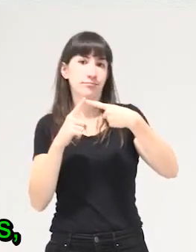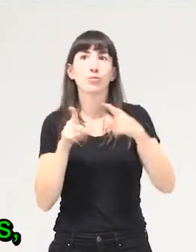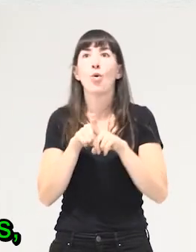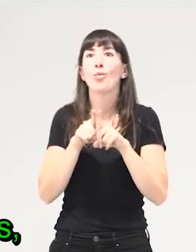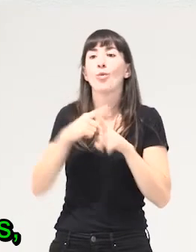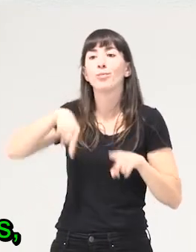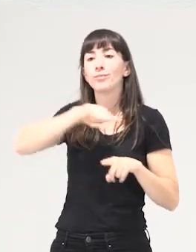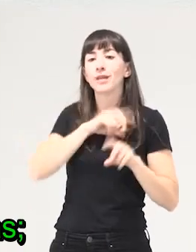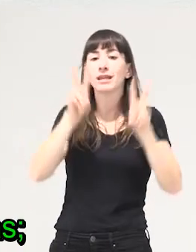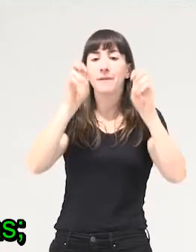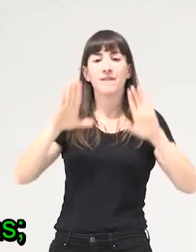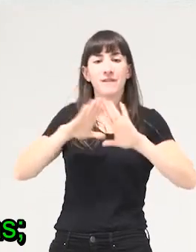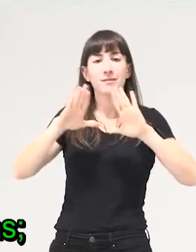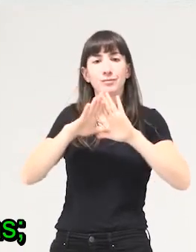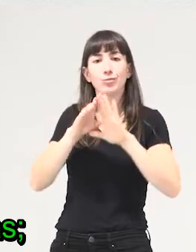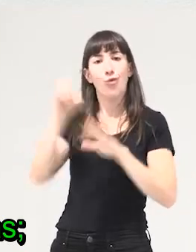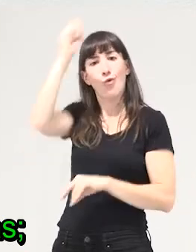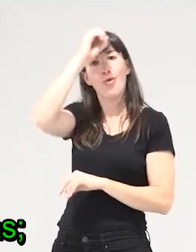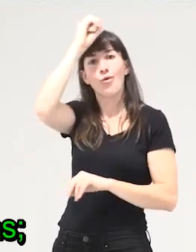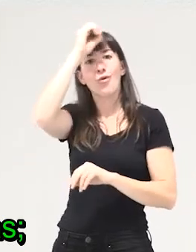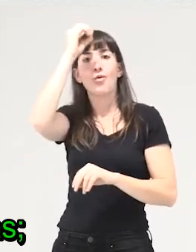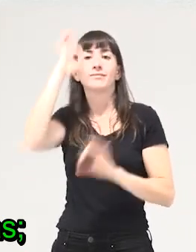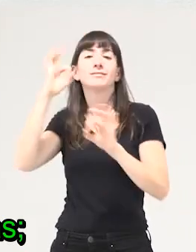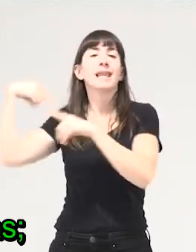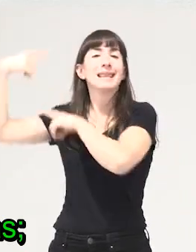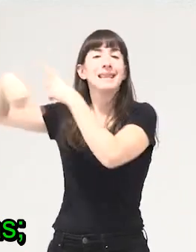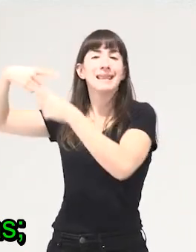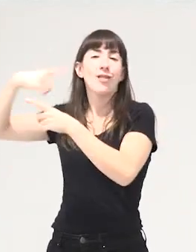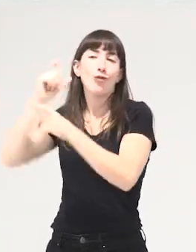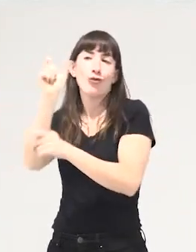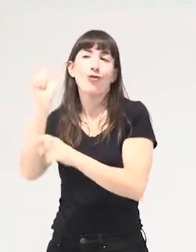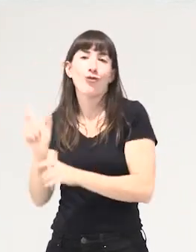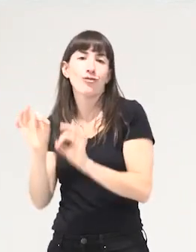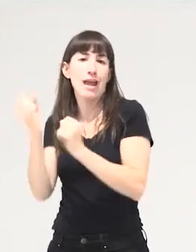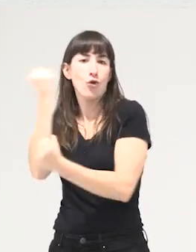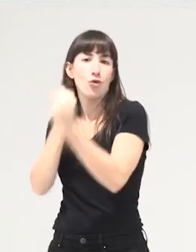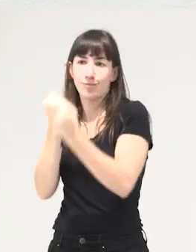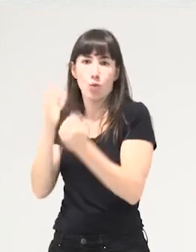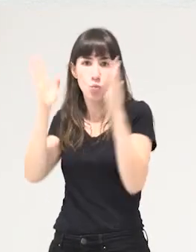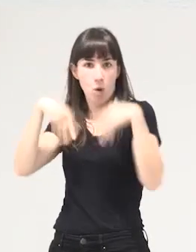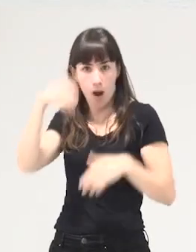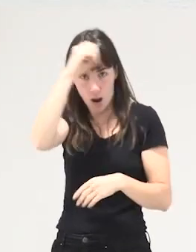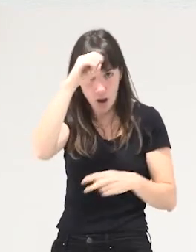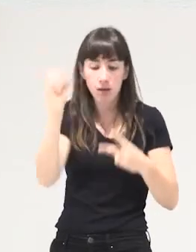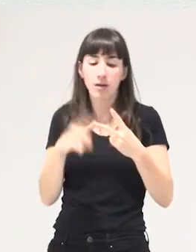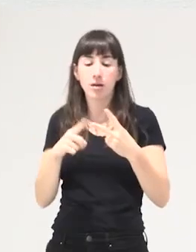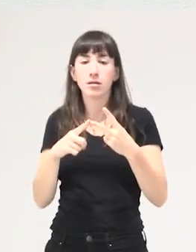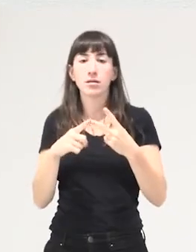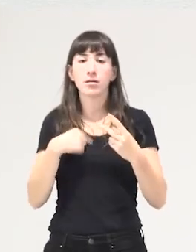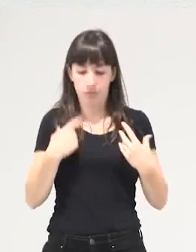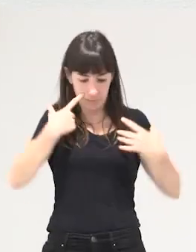posicionamientos feministas propios frente a las cuestiones tradicionalmente llamadas económicas no construimos ese salto entre la vida